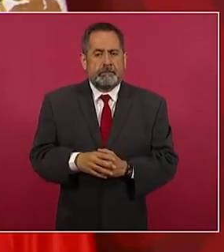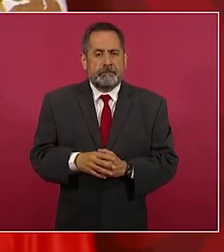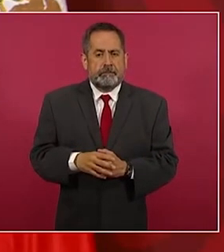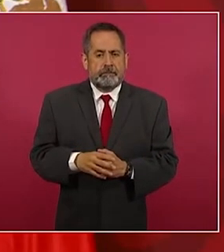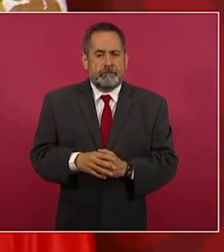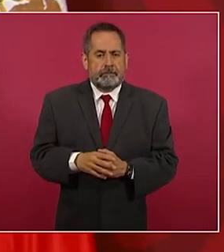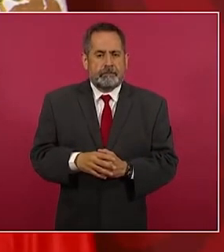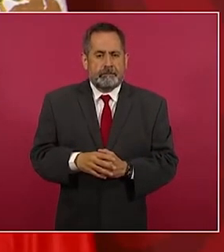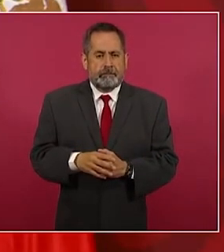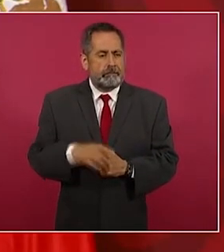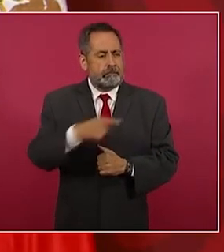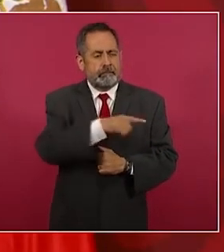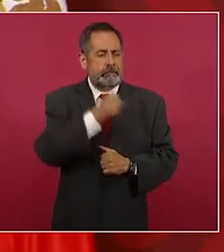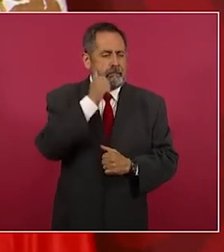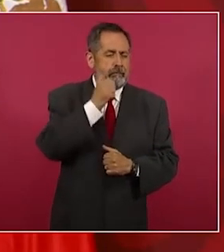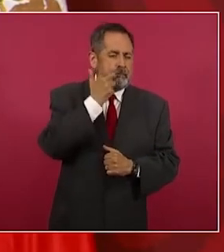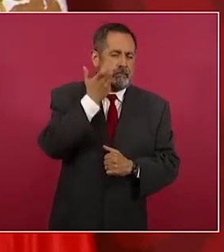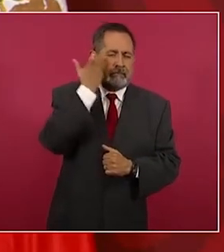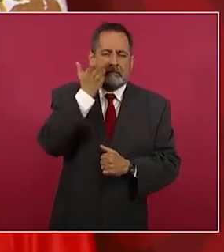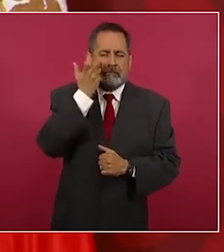Siempre el doble discurso.